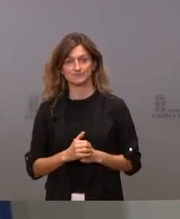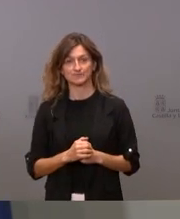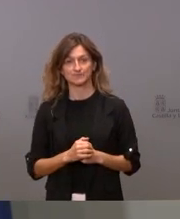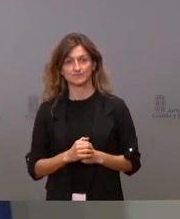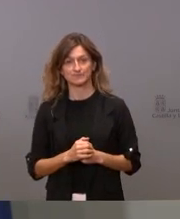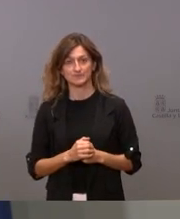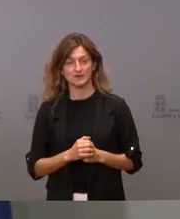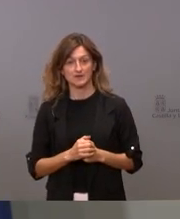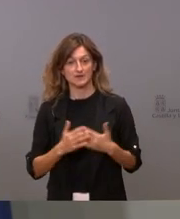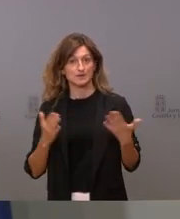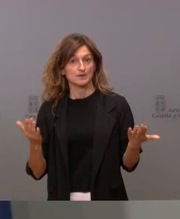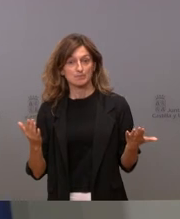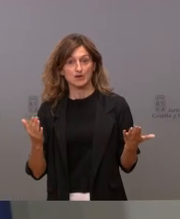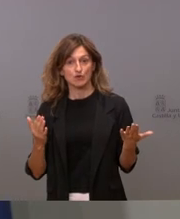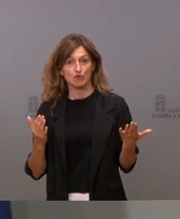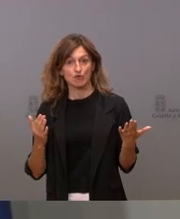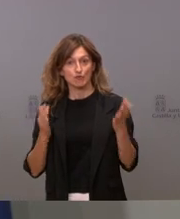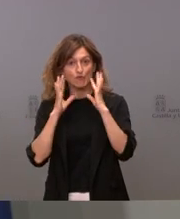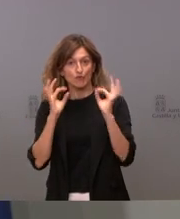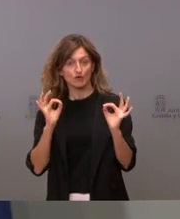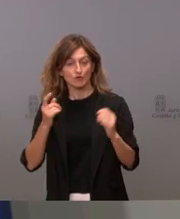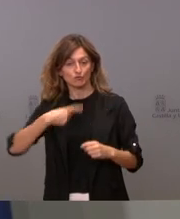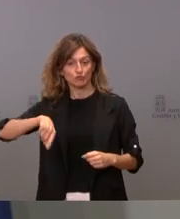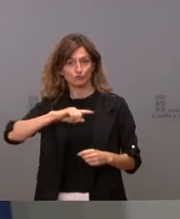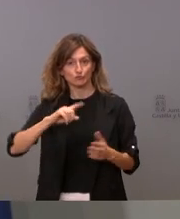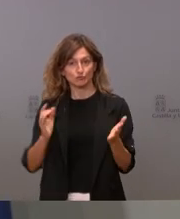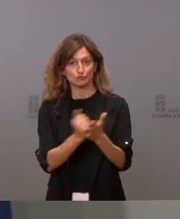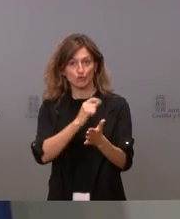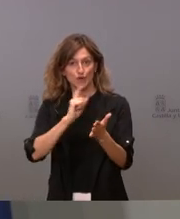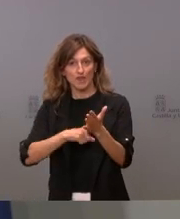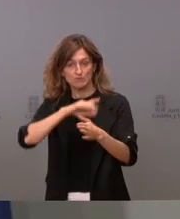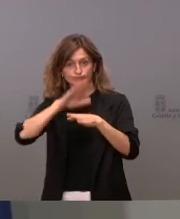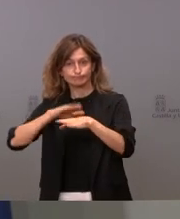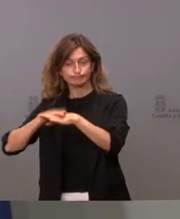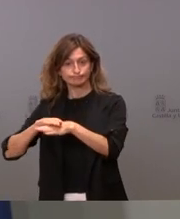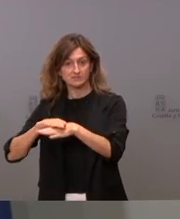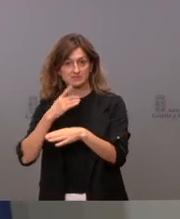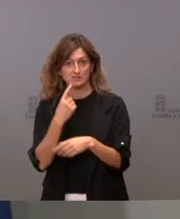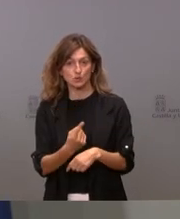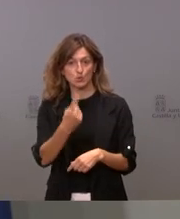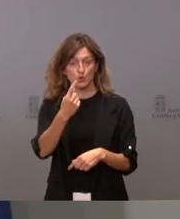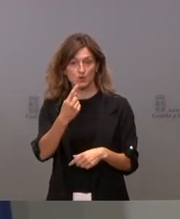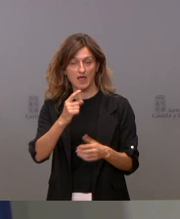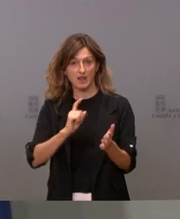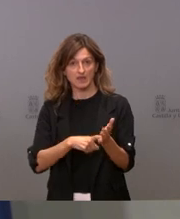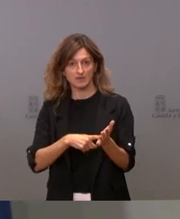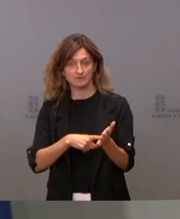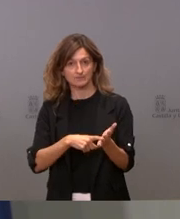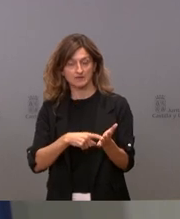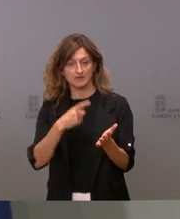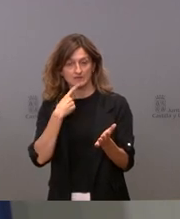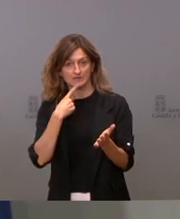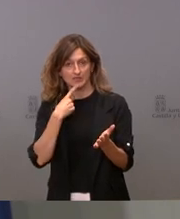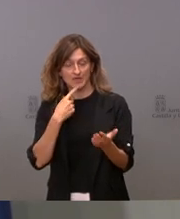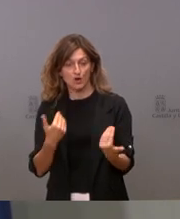pero naturalmente que nosotros cumplimos todas las leyes pero si una ley te deja en